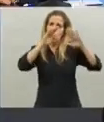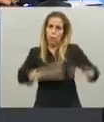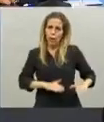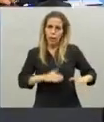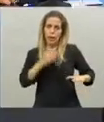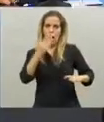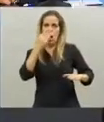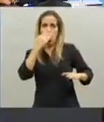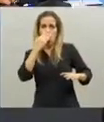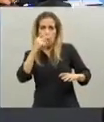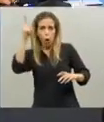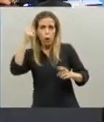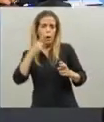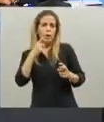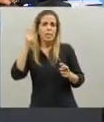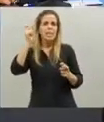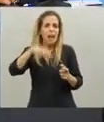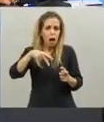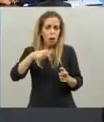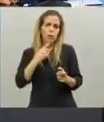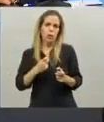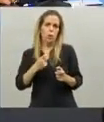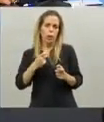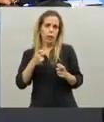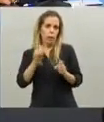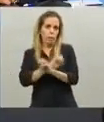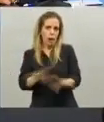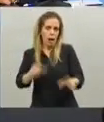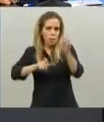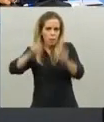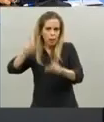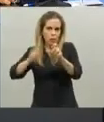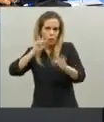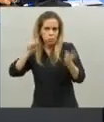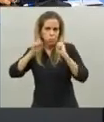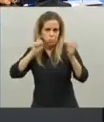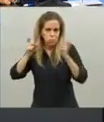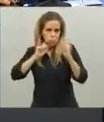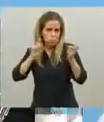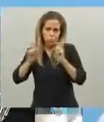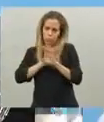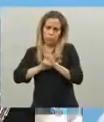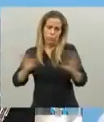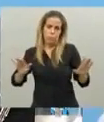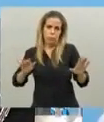este problema podía aumentar la cantidad de contagios